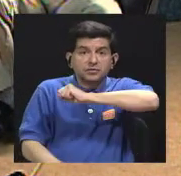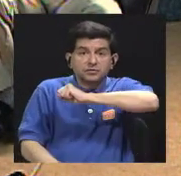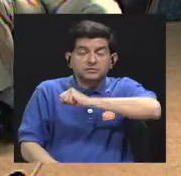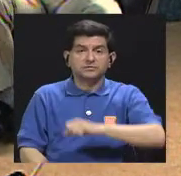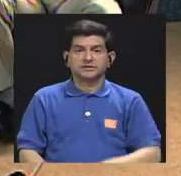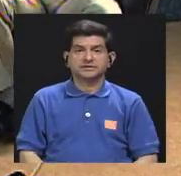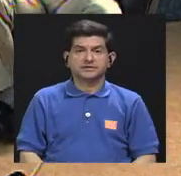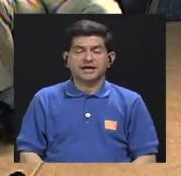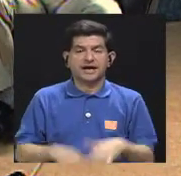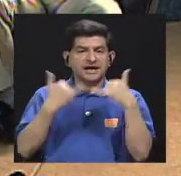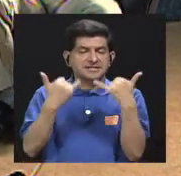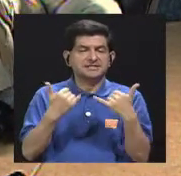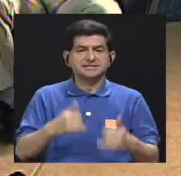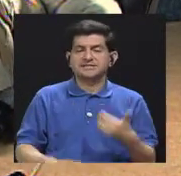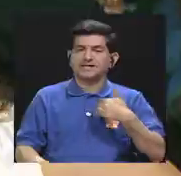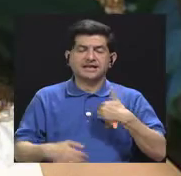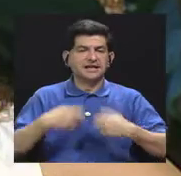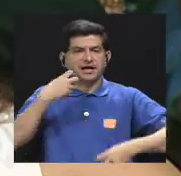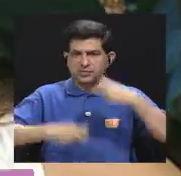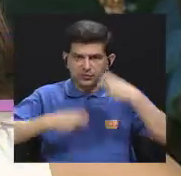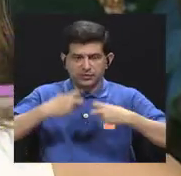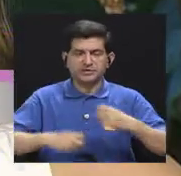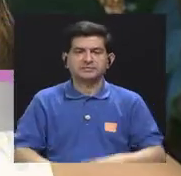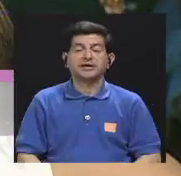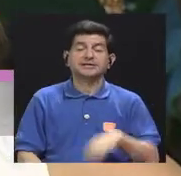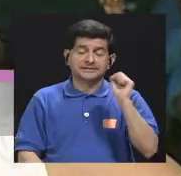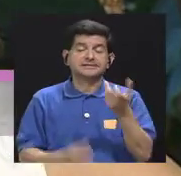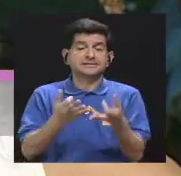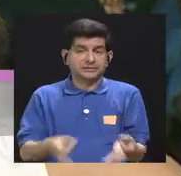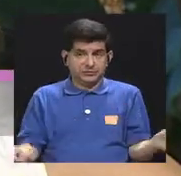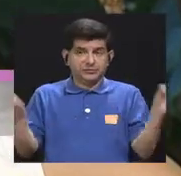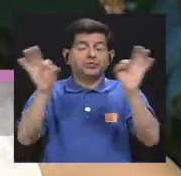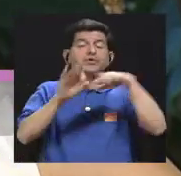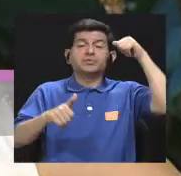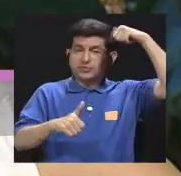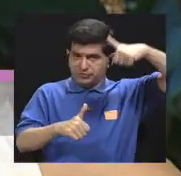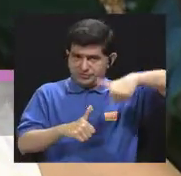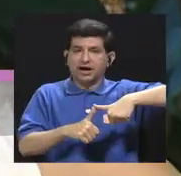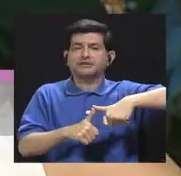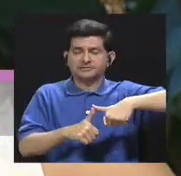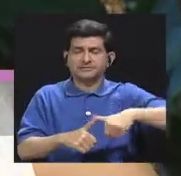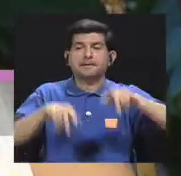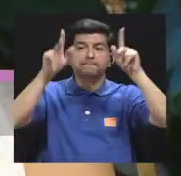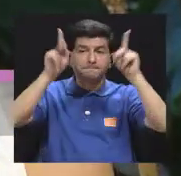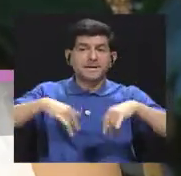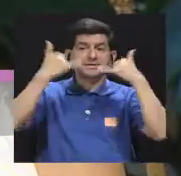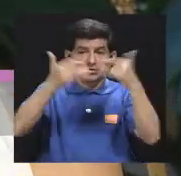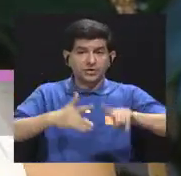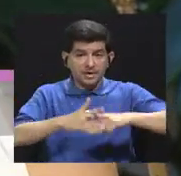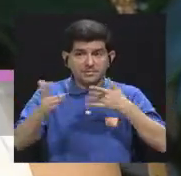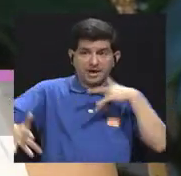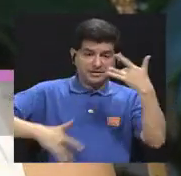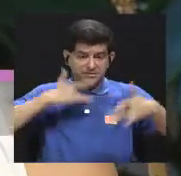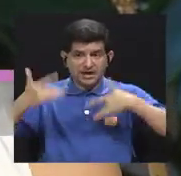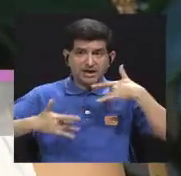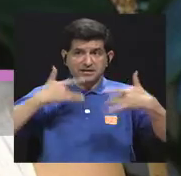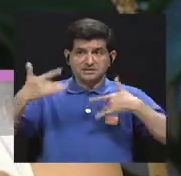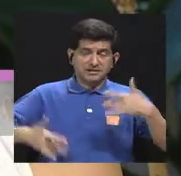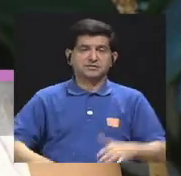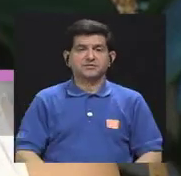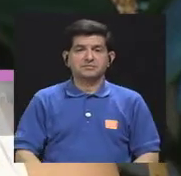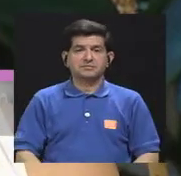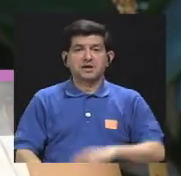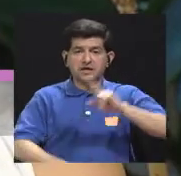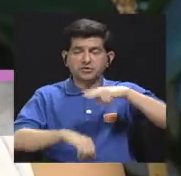ya comenzaron a haber eventos así es sí es importante tener en cuenta eso cuando la persona ya empieza a sentir los síntomas que